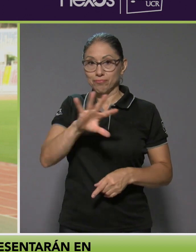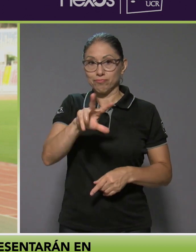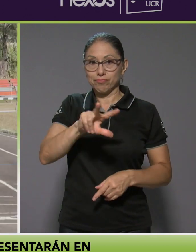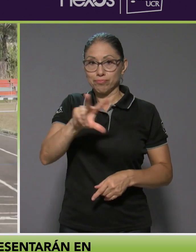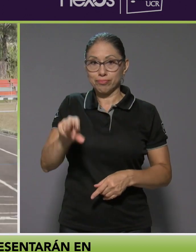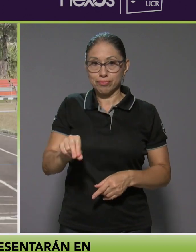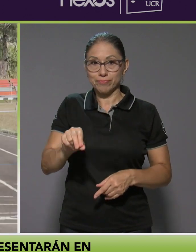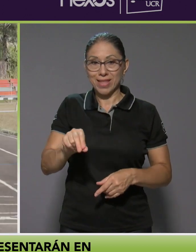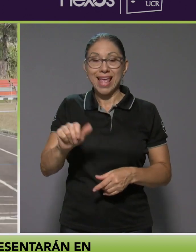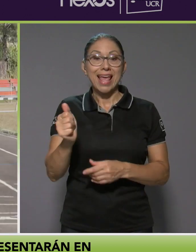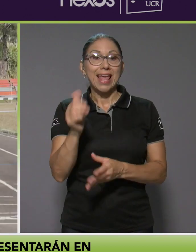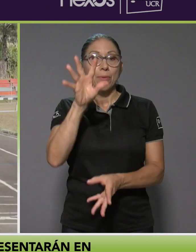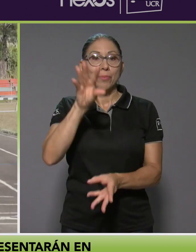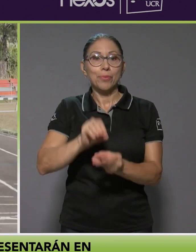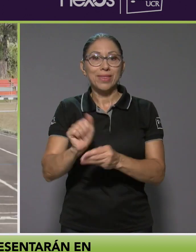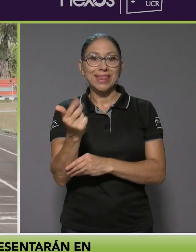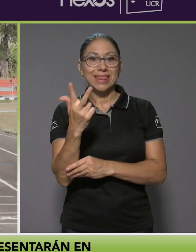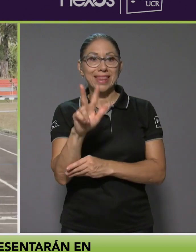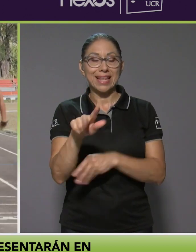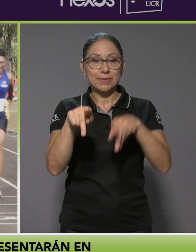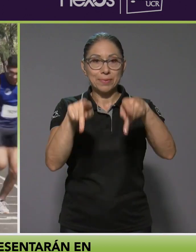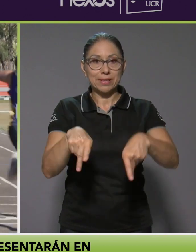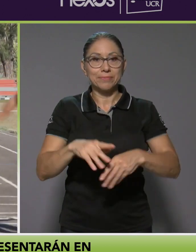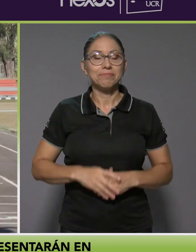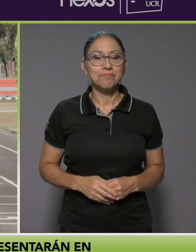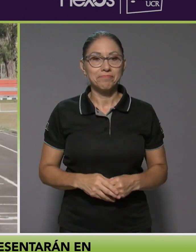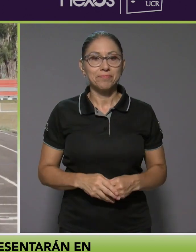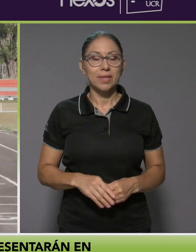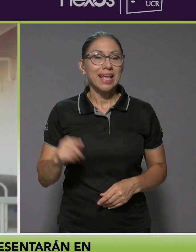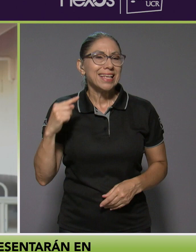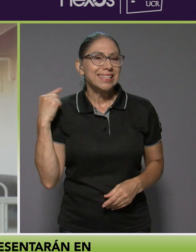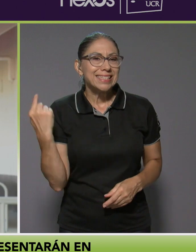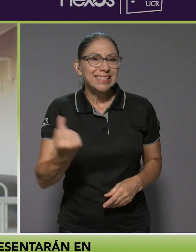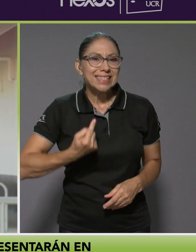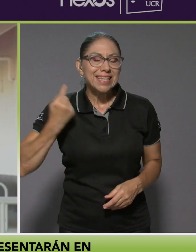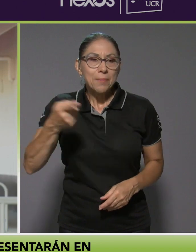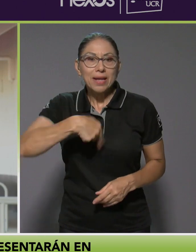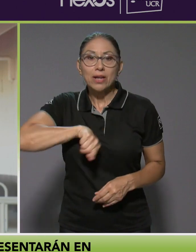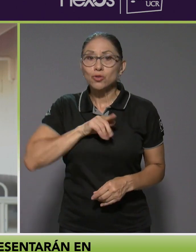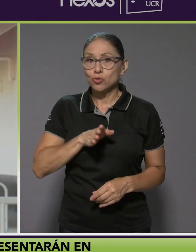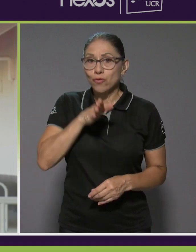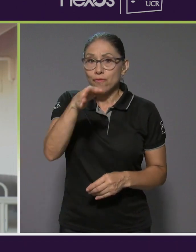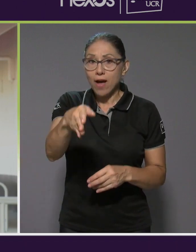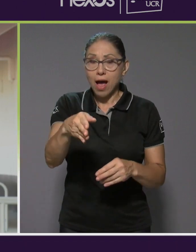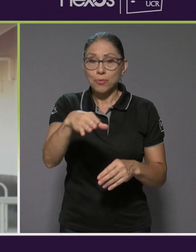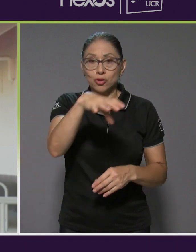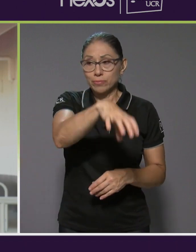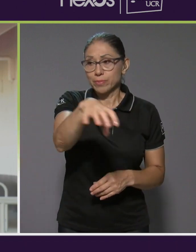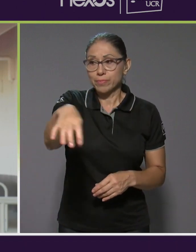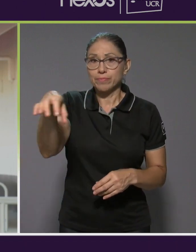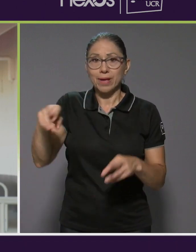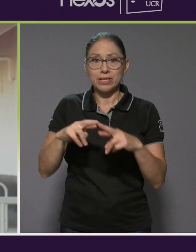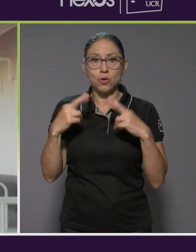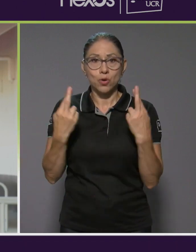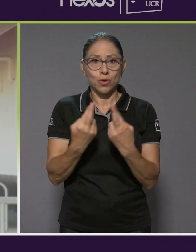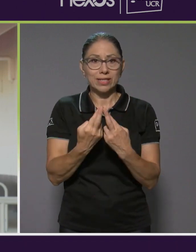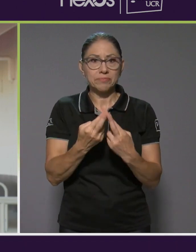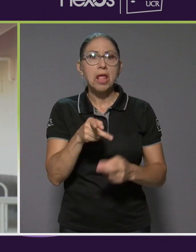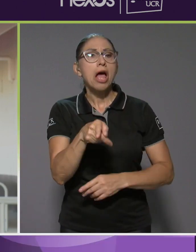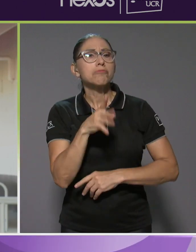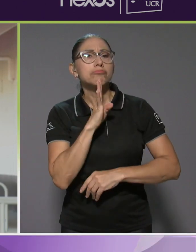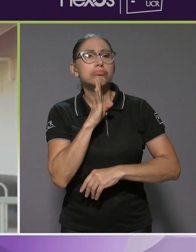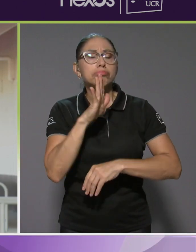13 para atletas. Siempre que vamos a reuniones con los comités cantonales, les hablamos de estrategias